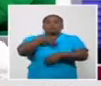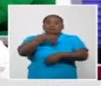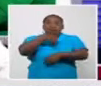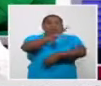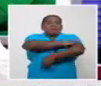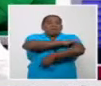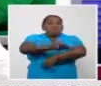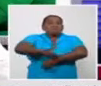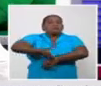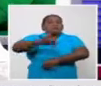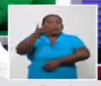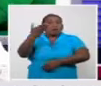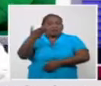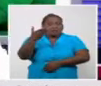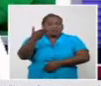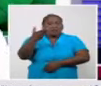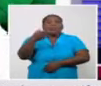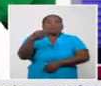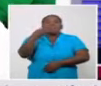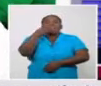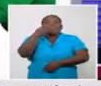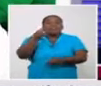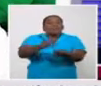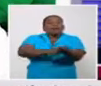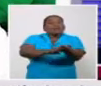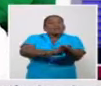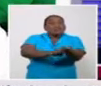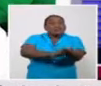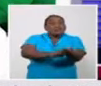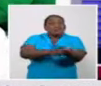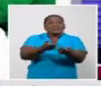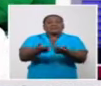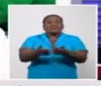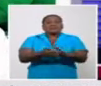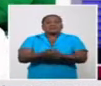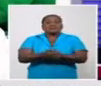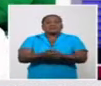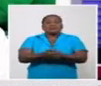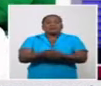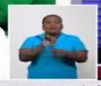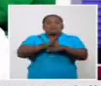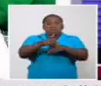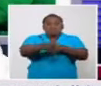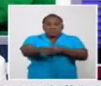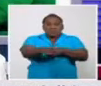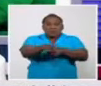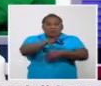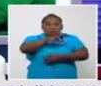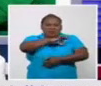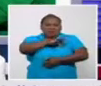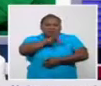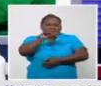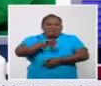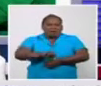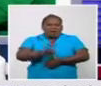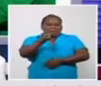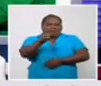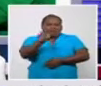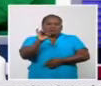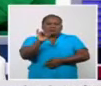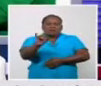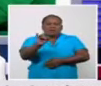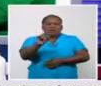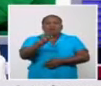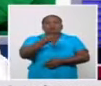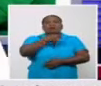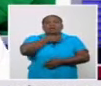y diabetes mellitus, que comenzó los síntomas el día 26 de enero. Hay que decir que